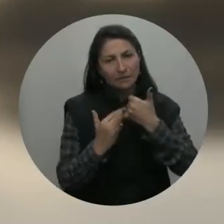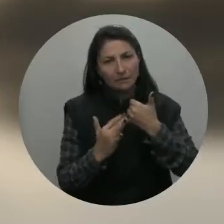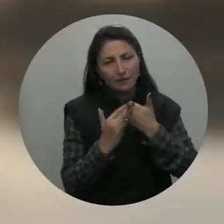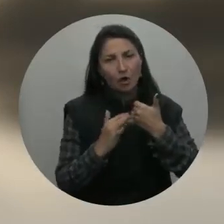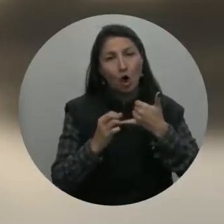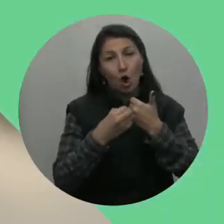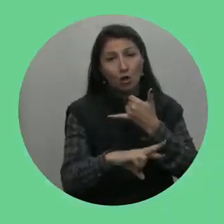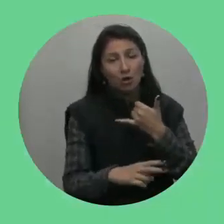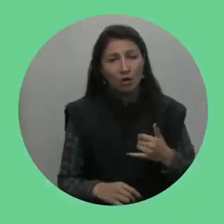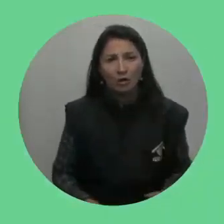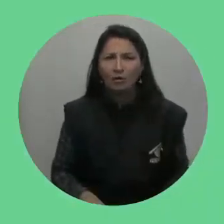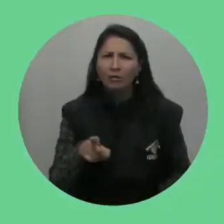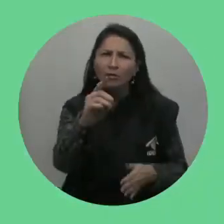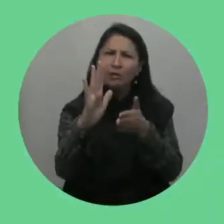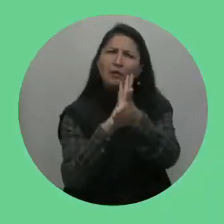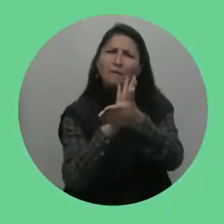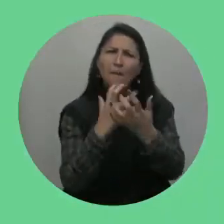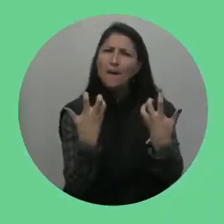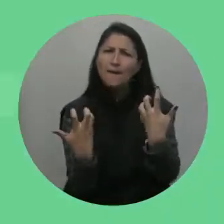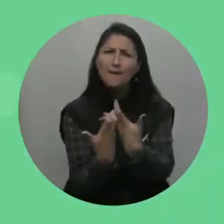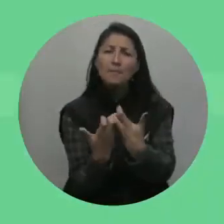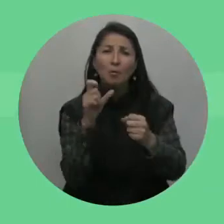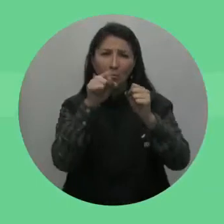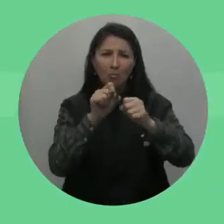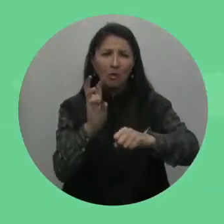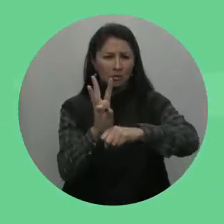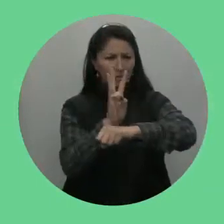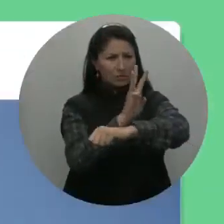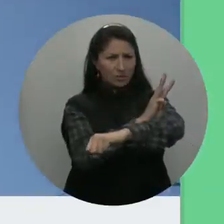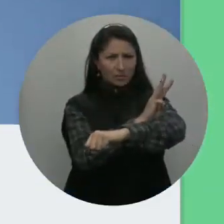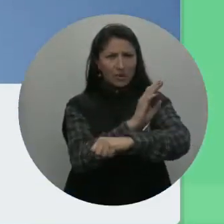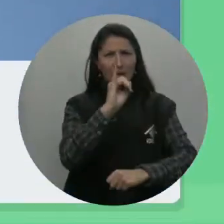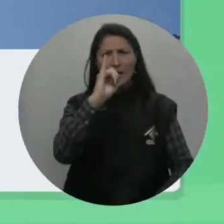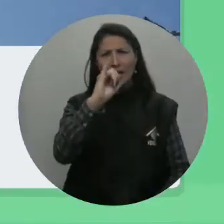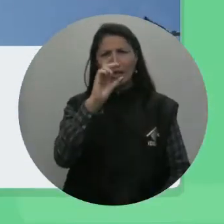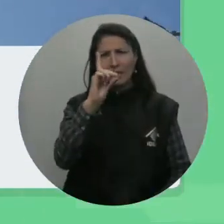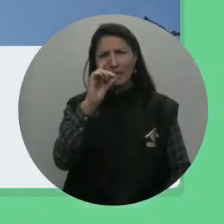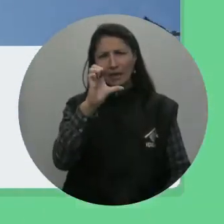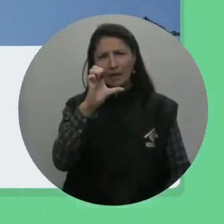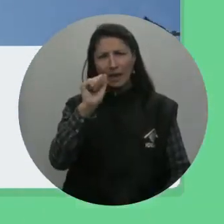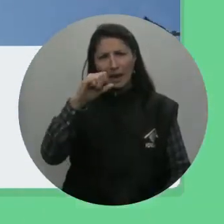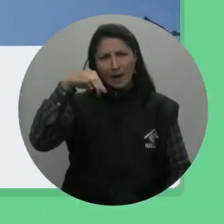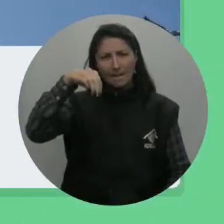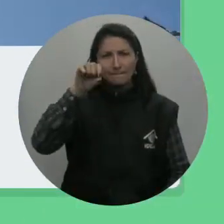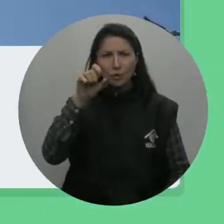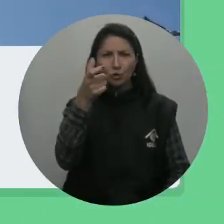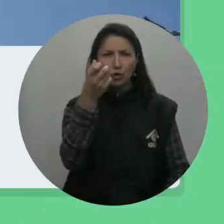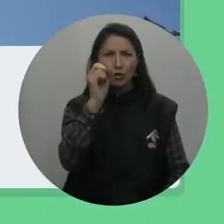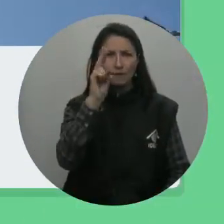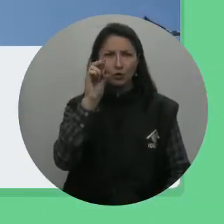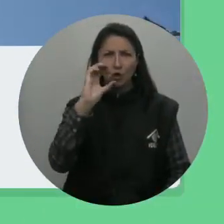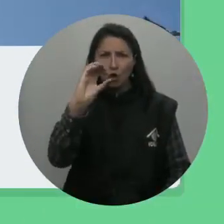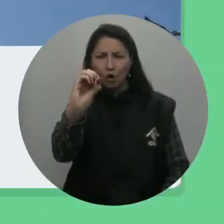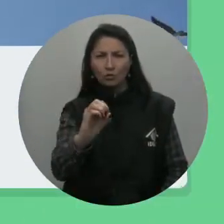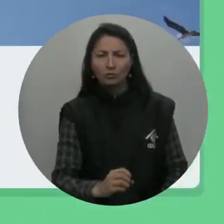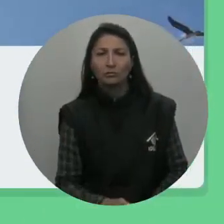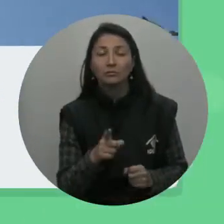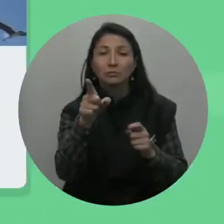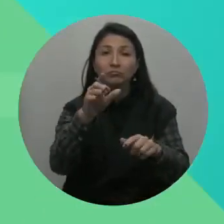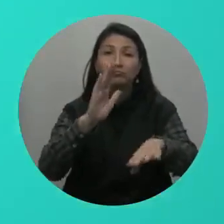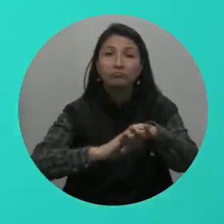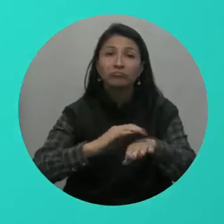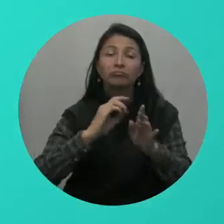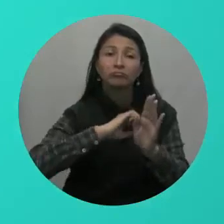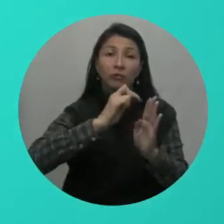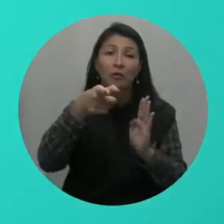Pacífico y la Orinoquía Para mayor información sobre el pronóstico del tiempo, visítenos en www.ideam.gov